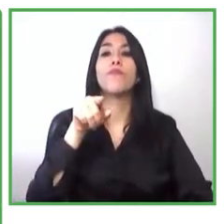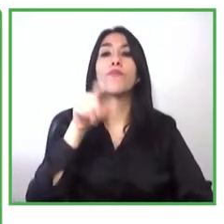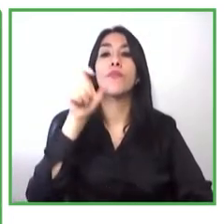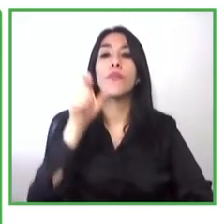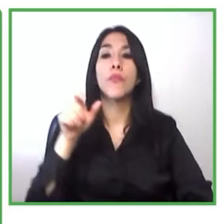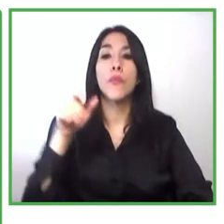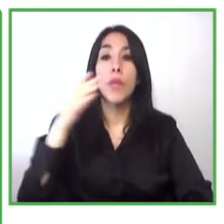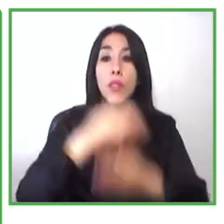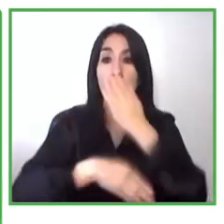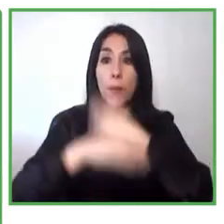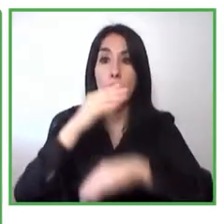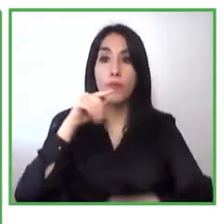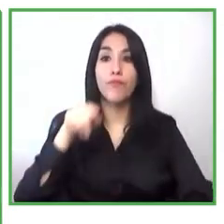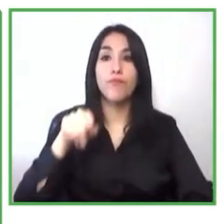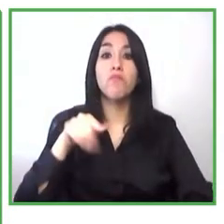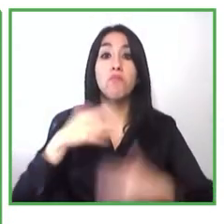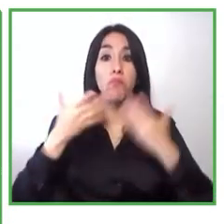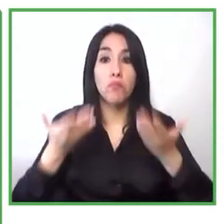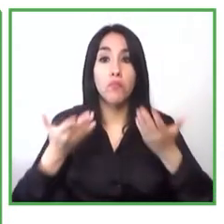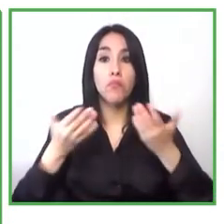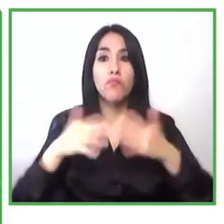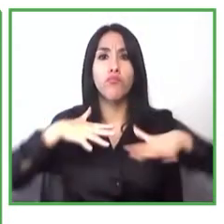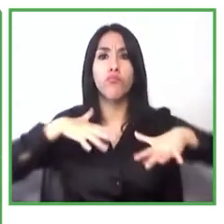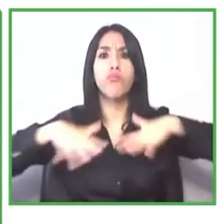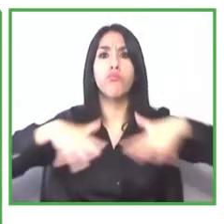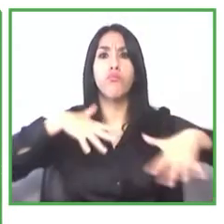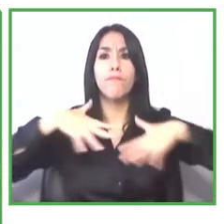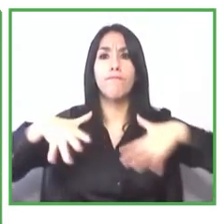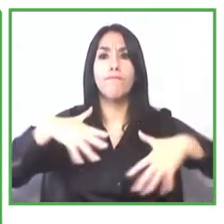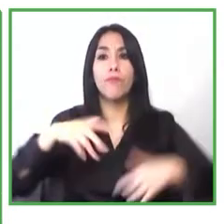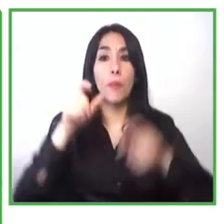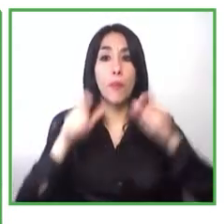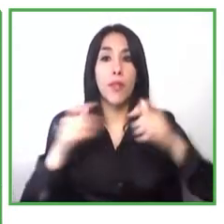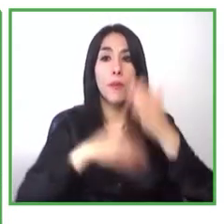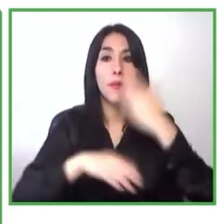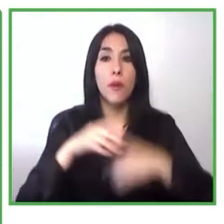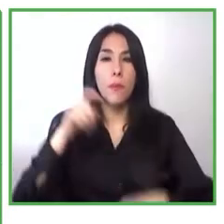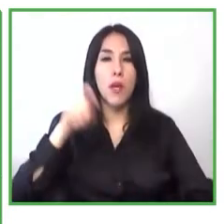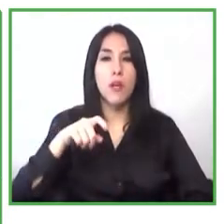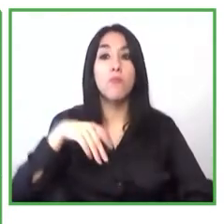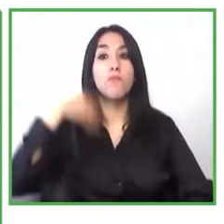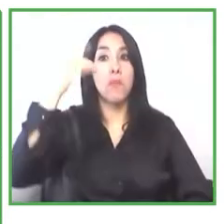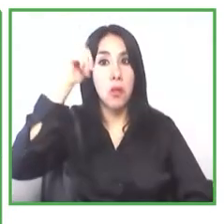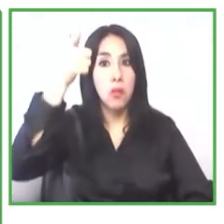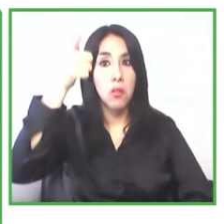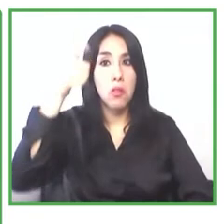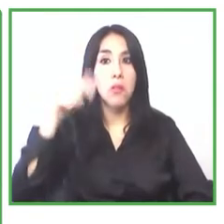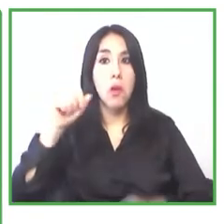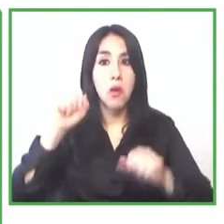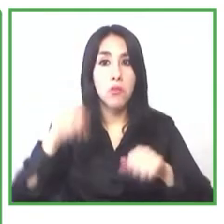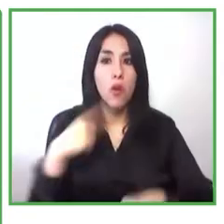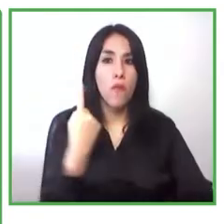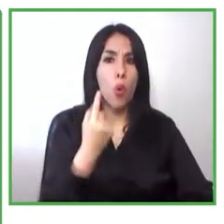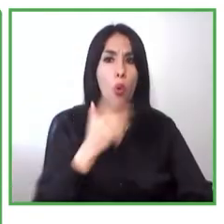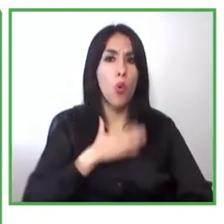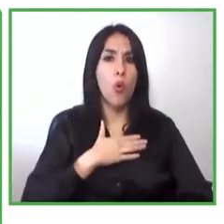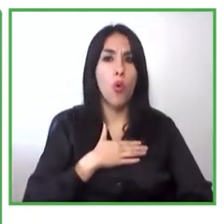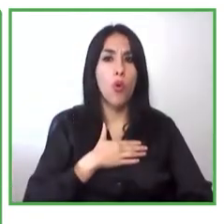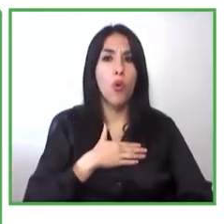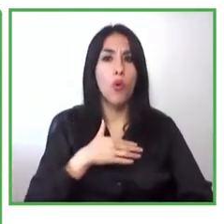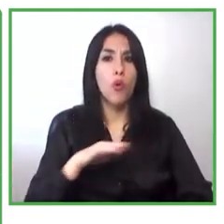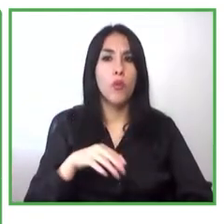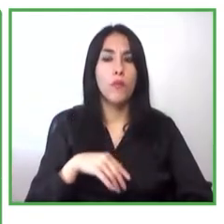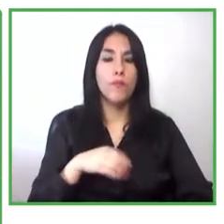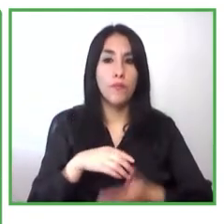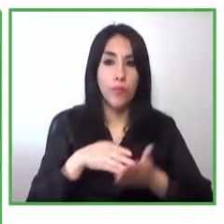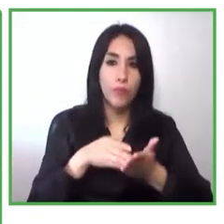importantes para después generar emprendimientos que sean mucho más exitosos. Con este y con otras poblaciones, lastimosamente se